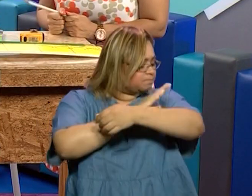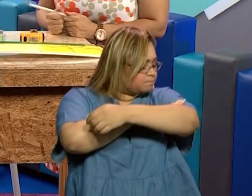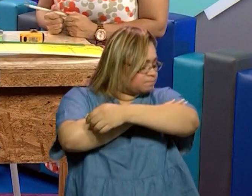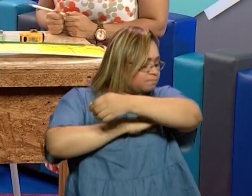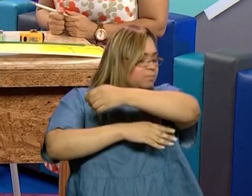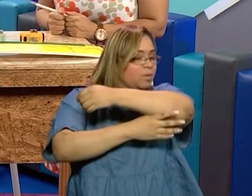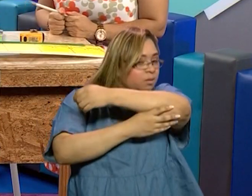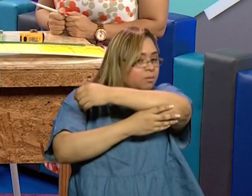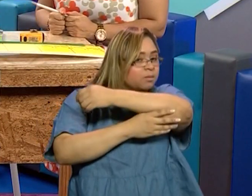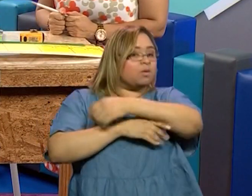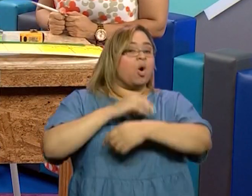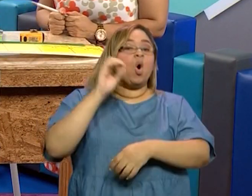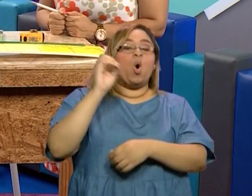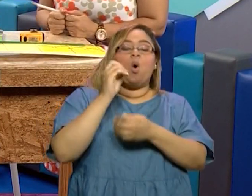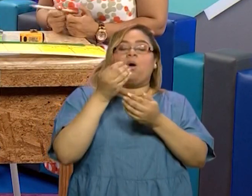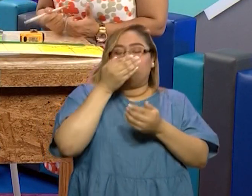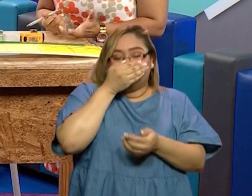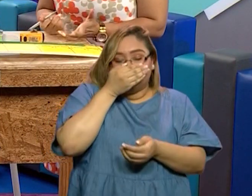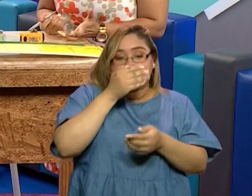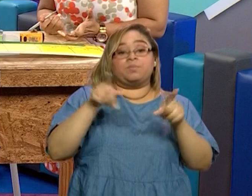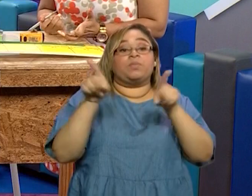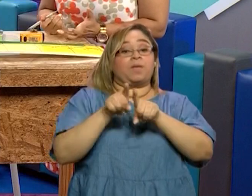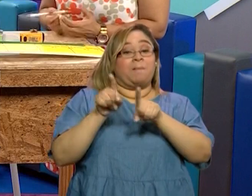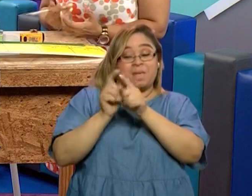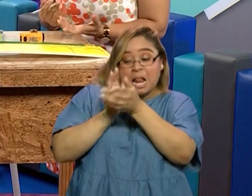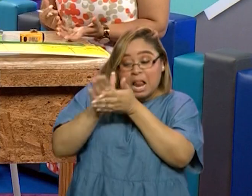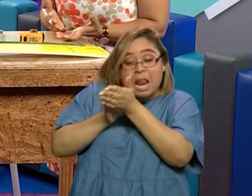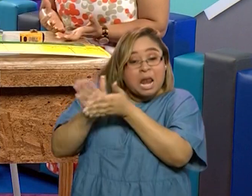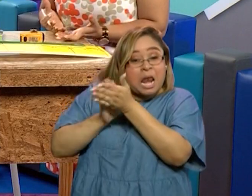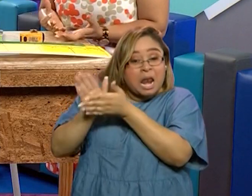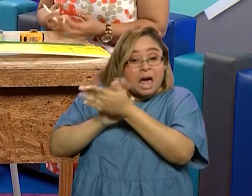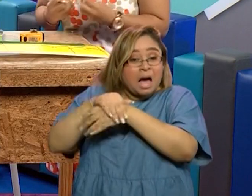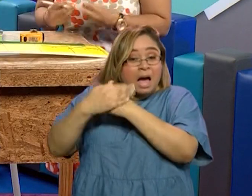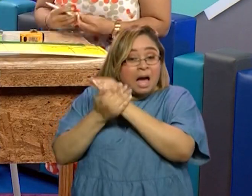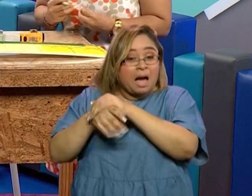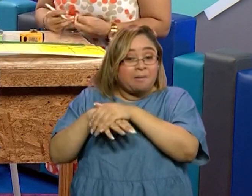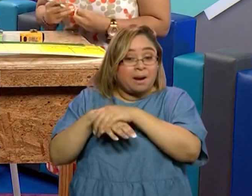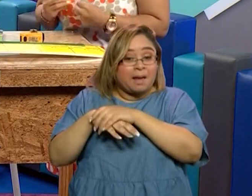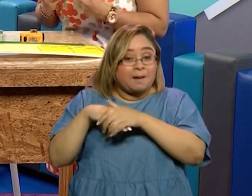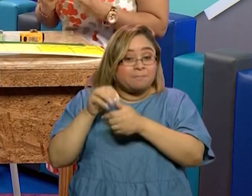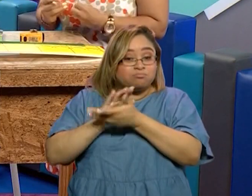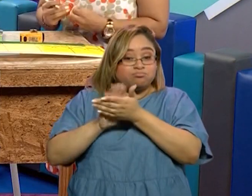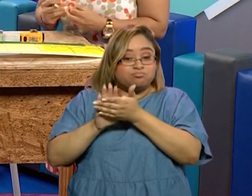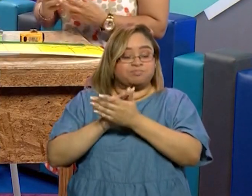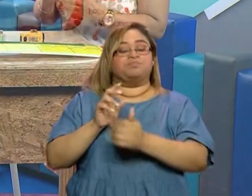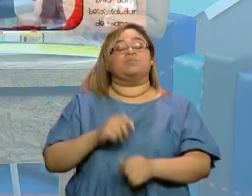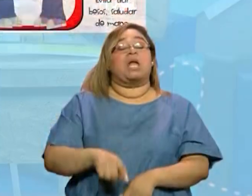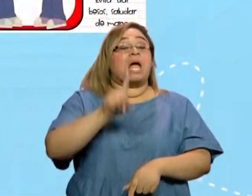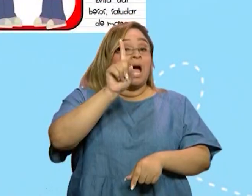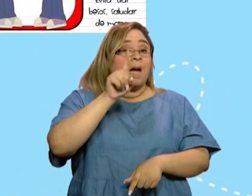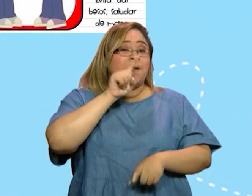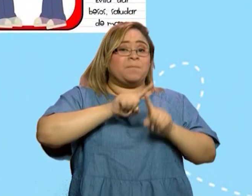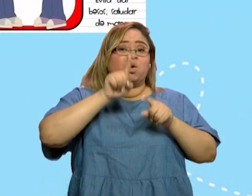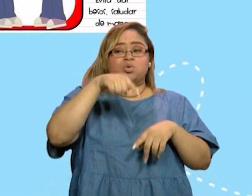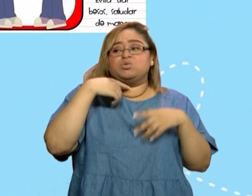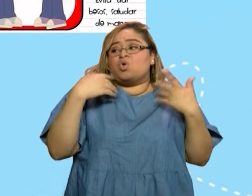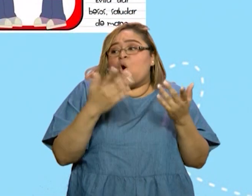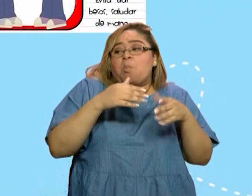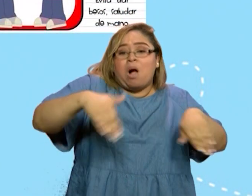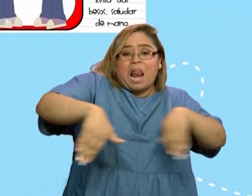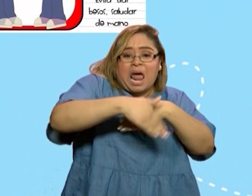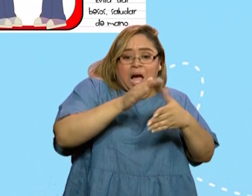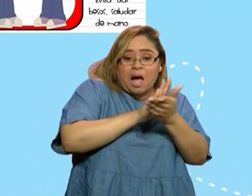constantemente las manos con agua o jabón y si no tenemos en este momento porque estamos en la calle no salgas sin tu gel alcolado o tu